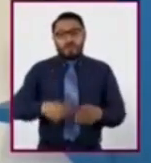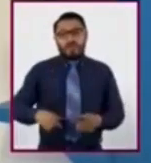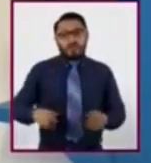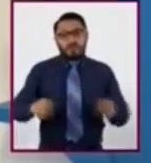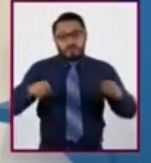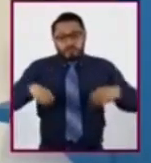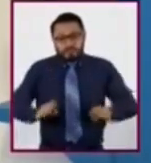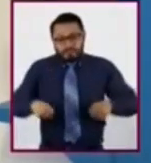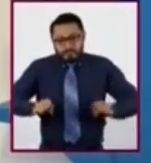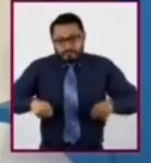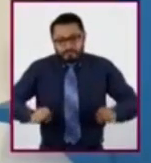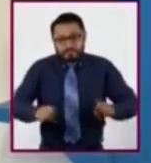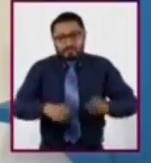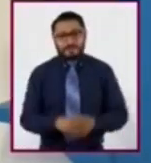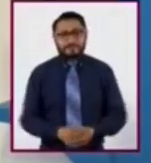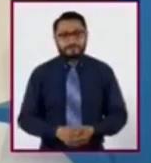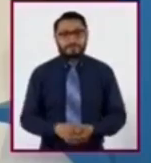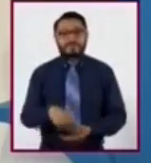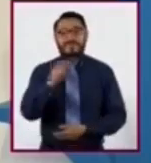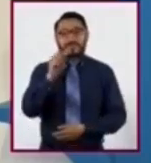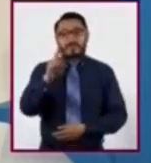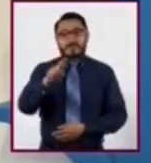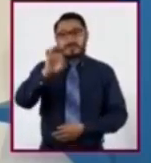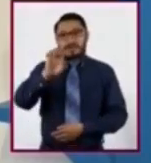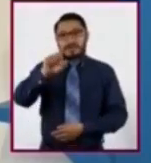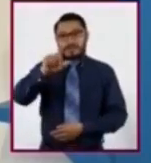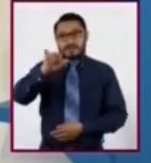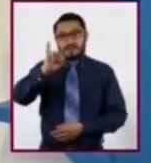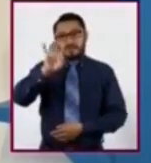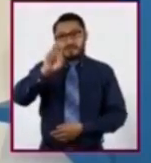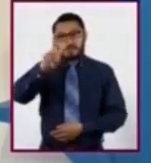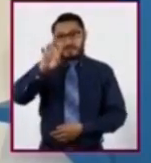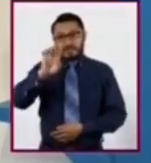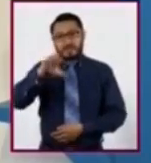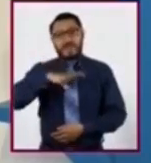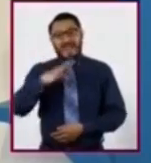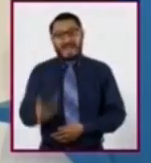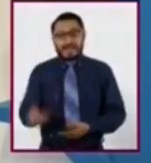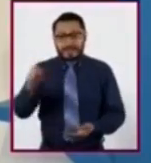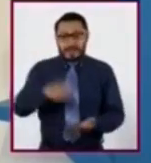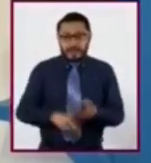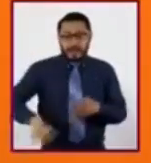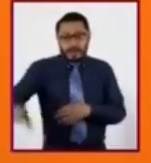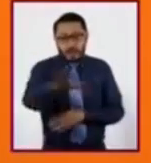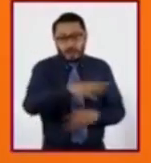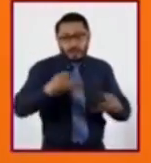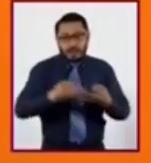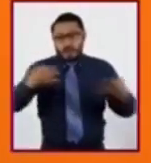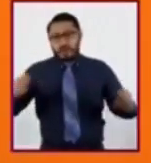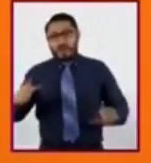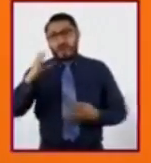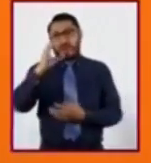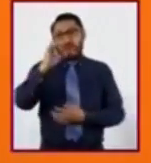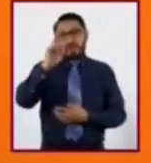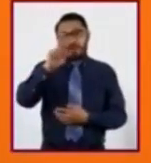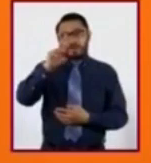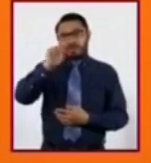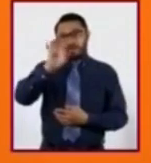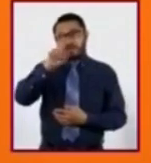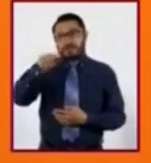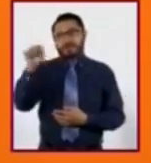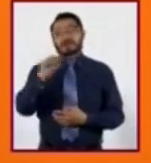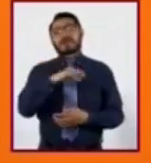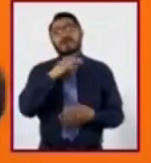entendemos que el relieve es el conjunto de alteraciones que se presentan en la corteza terrestre. Es decir,